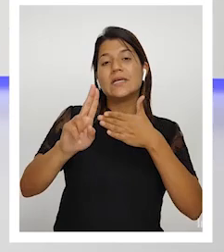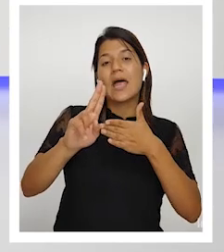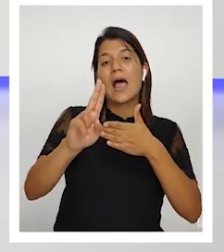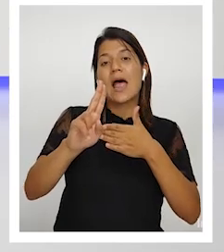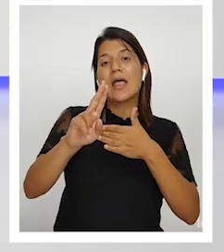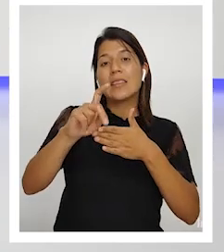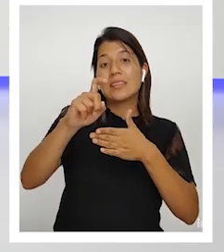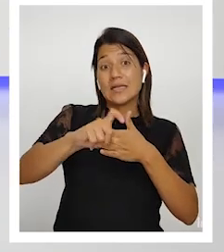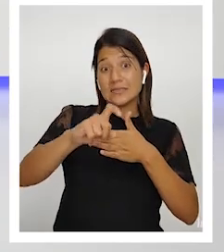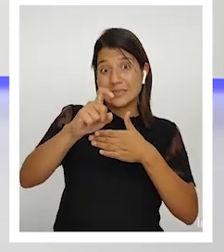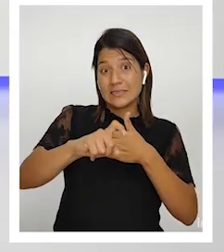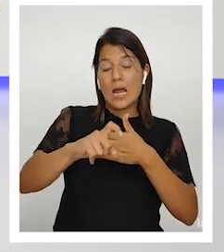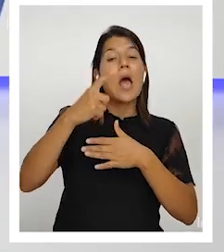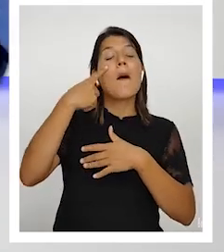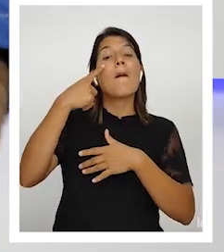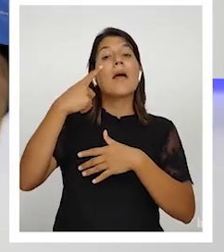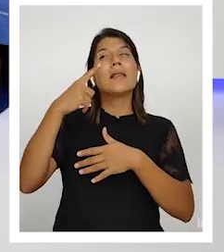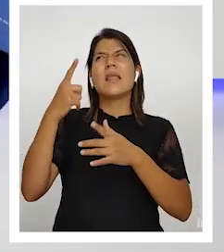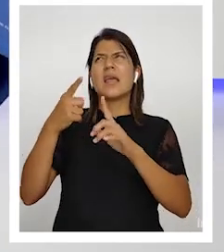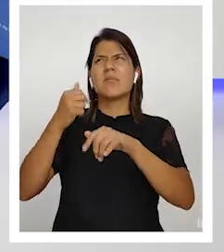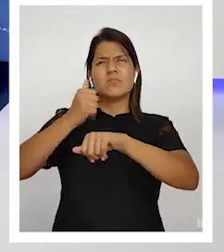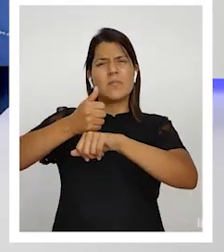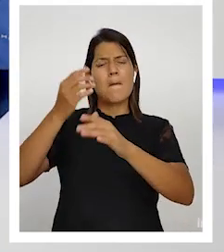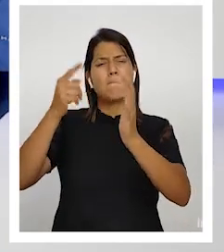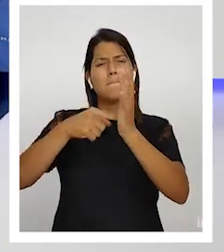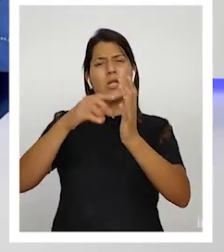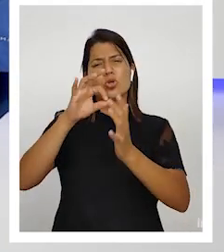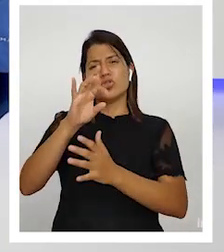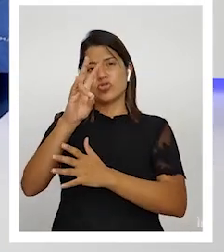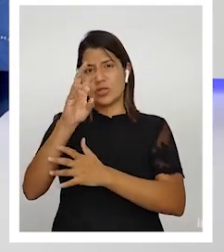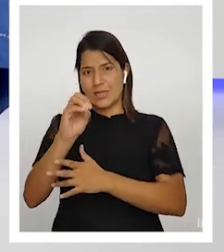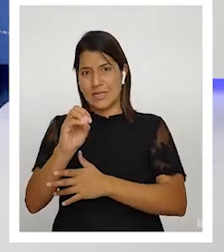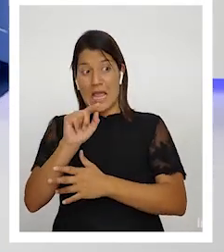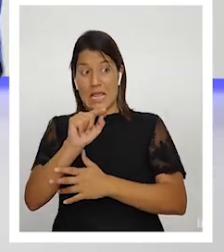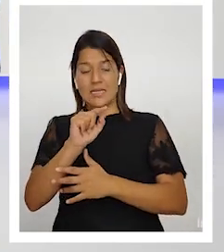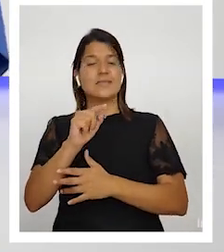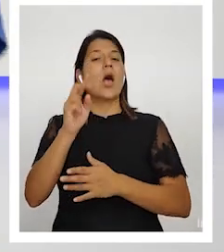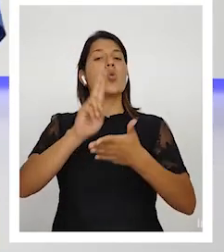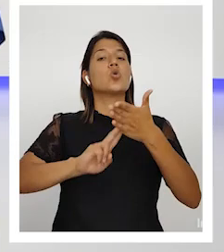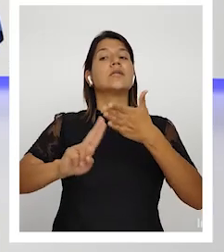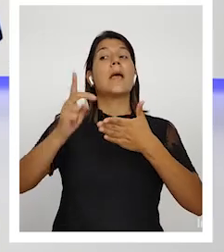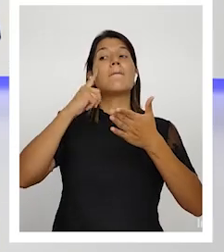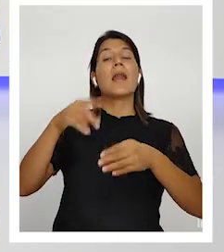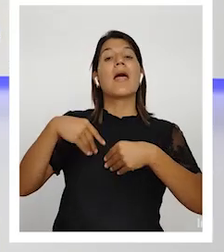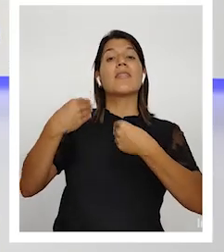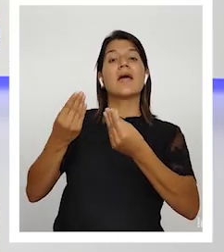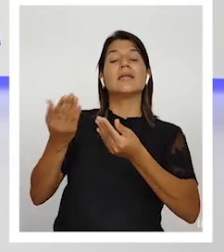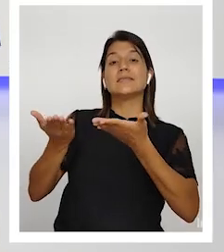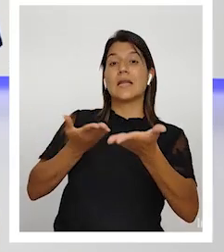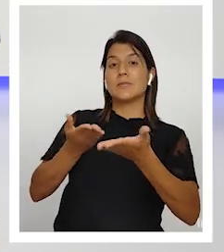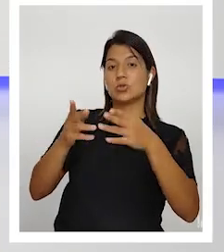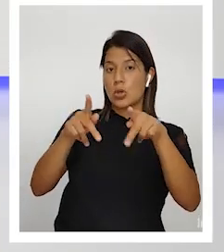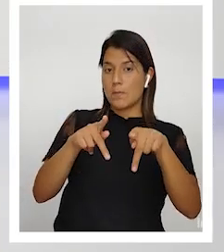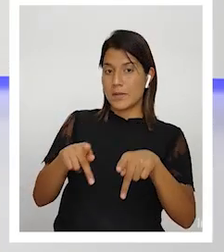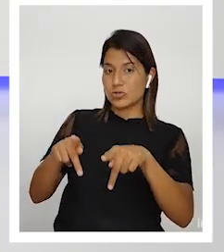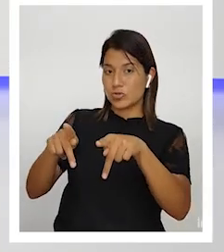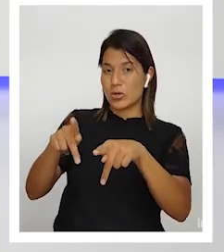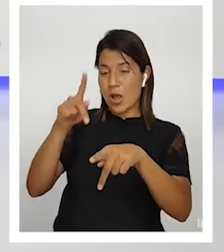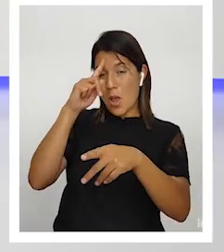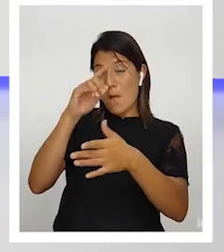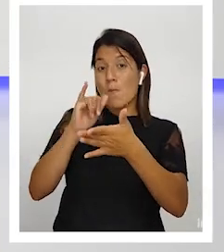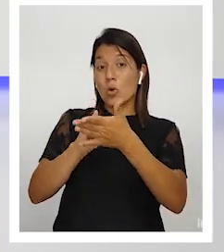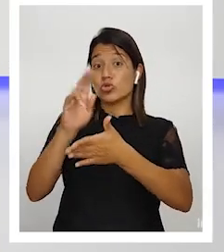Núñez que es una universidad al servicio de la gente por eso fue que la UNA empezó con carreras